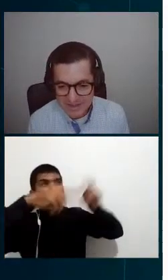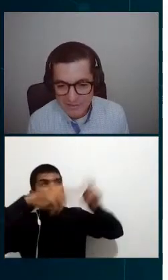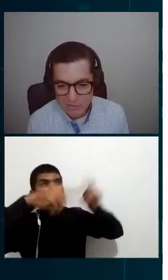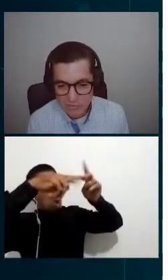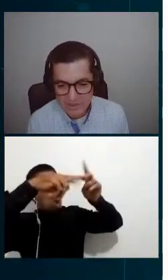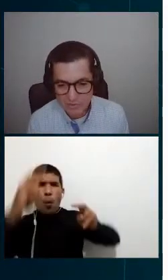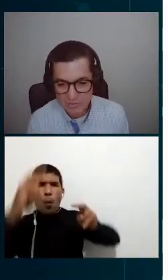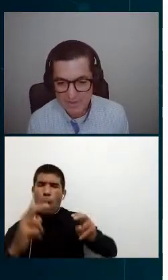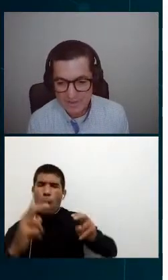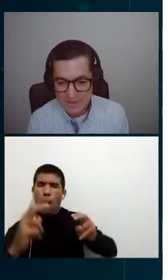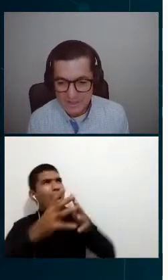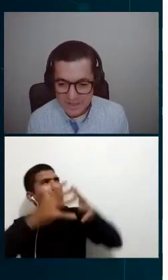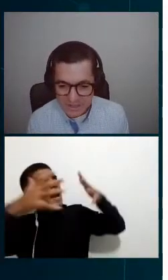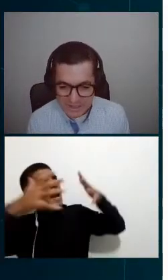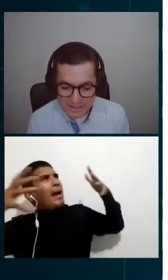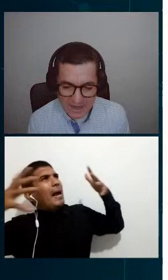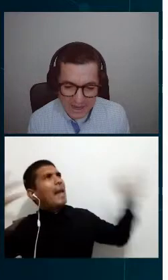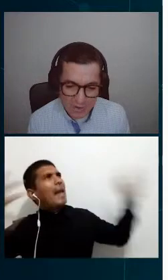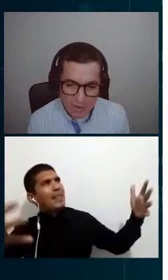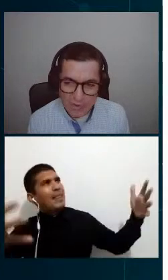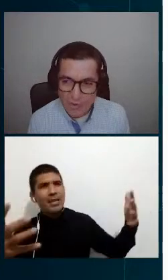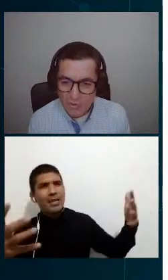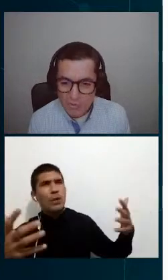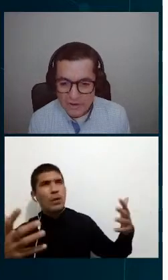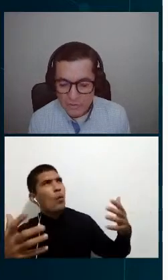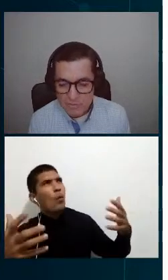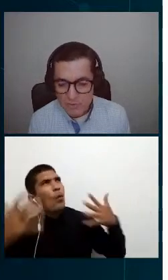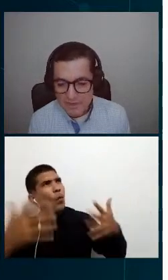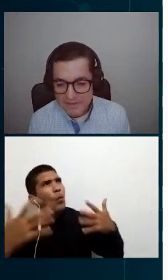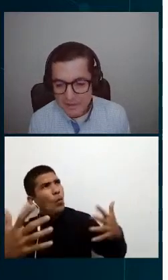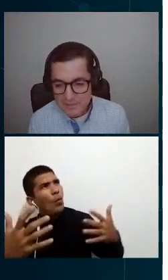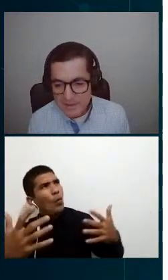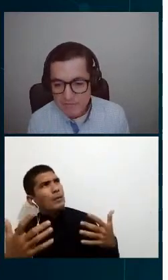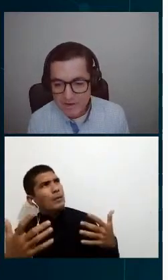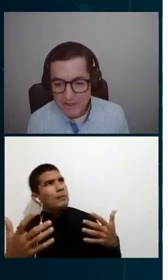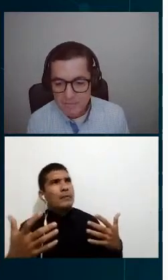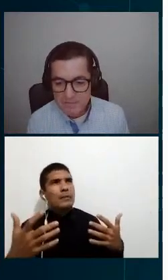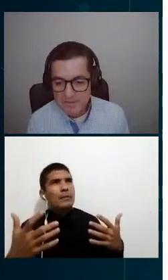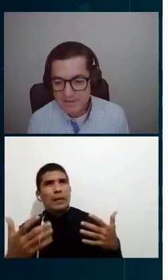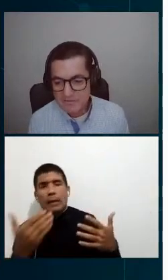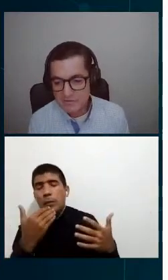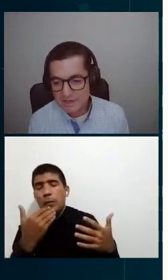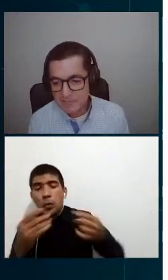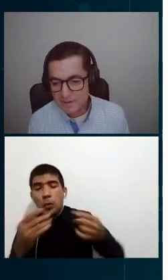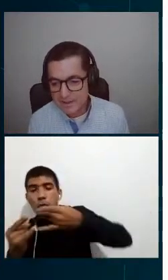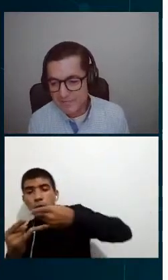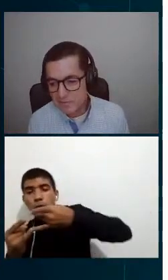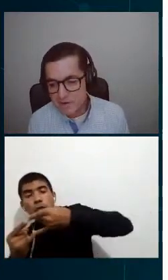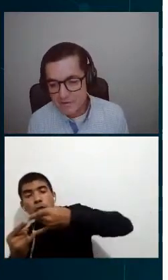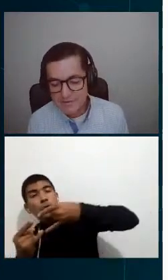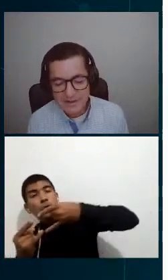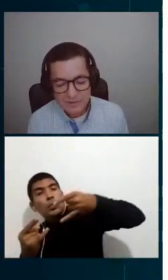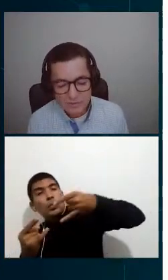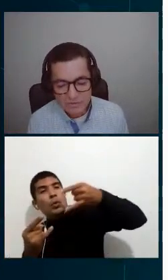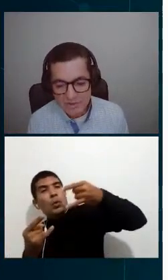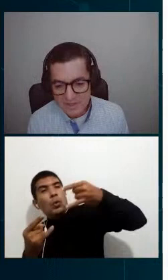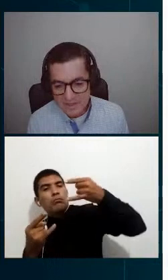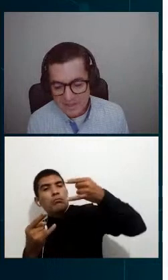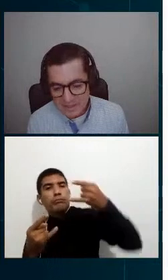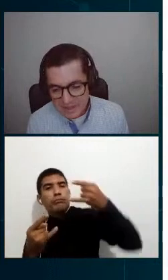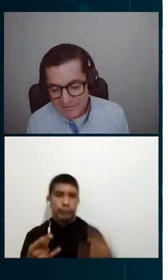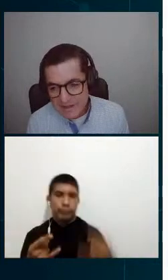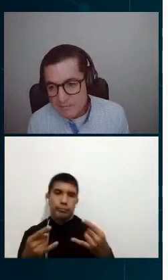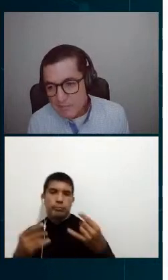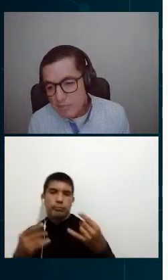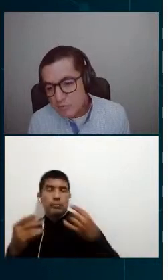sacar las señales de los sótanos ¿verdad? algo como reto importante también fue la implementación del aplicativo de base de datos